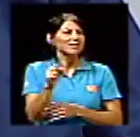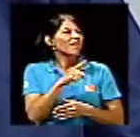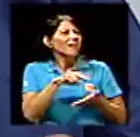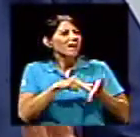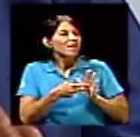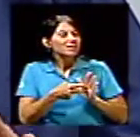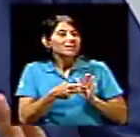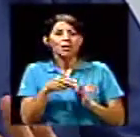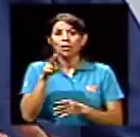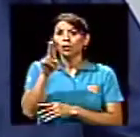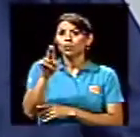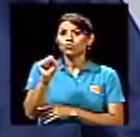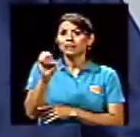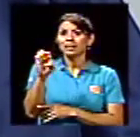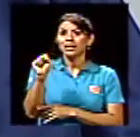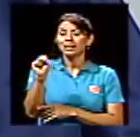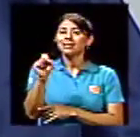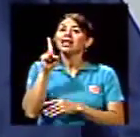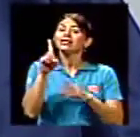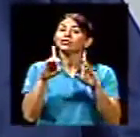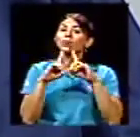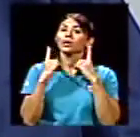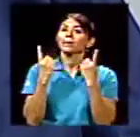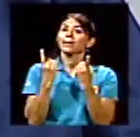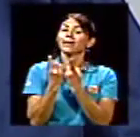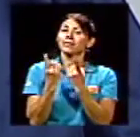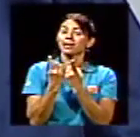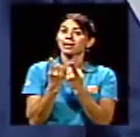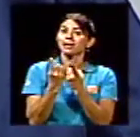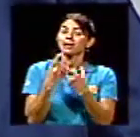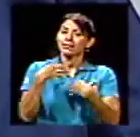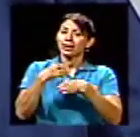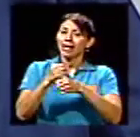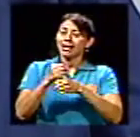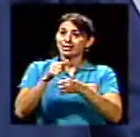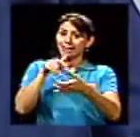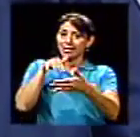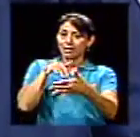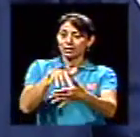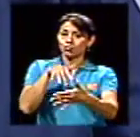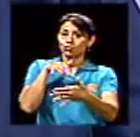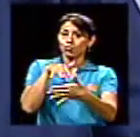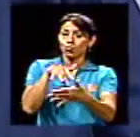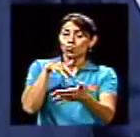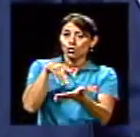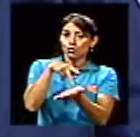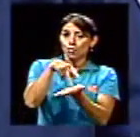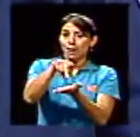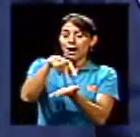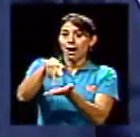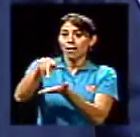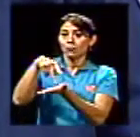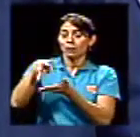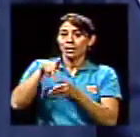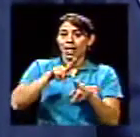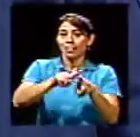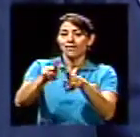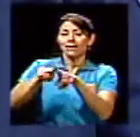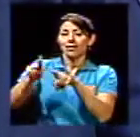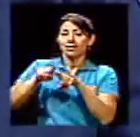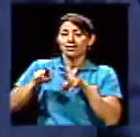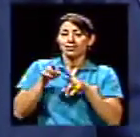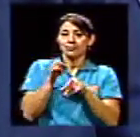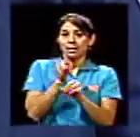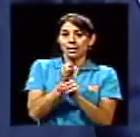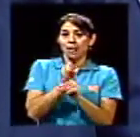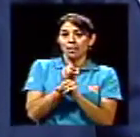digamos que realiza estudios pagados, digamos, o remunerados a diferentes entidades, tanto en el